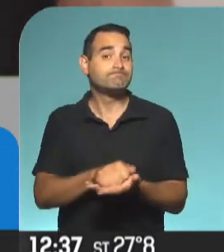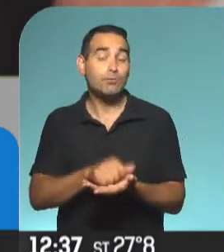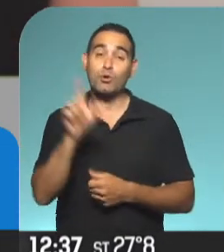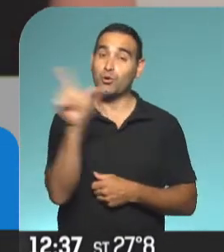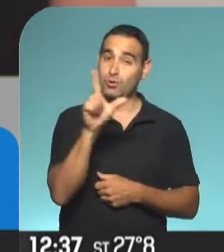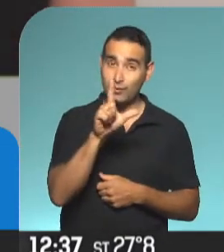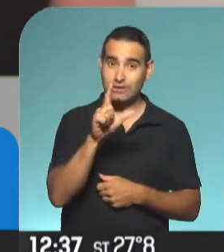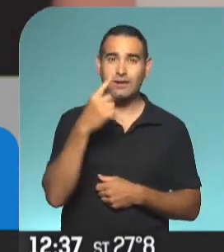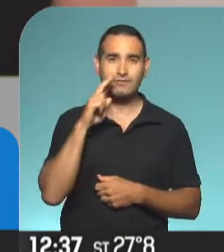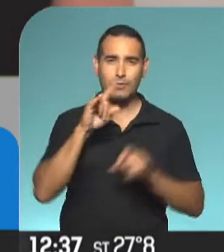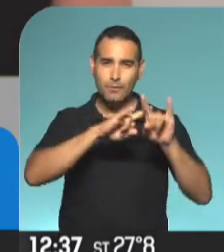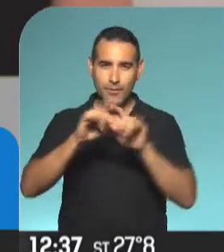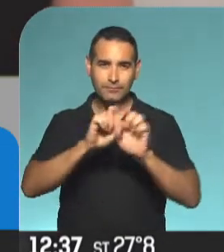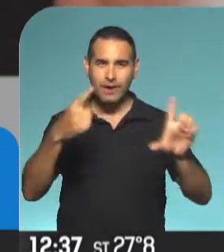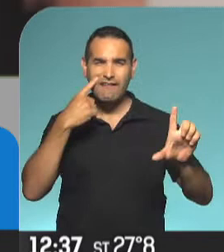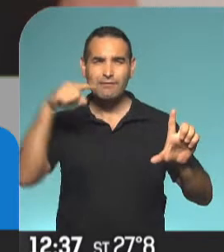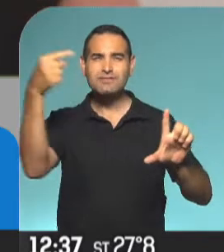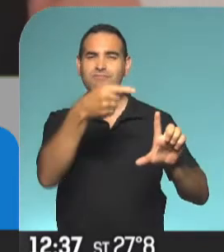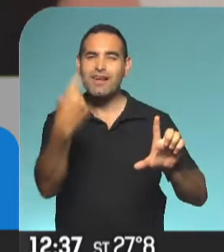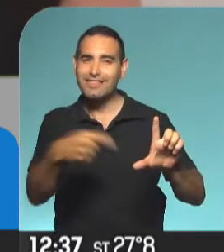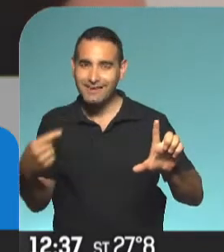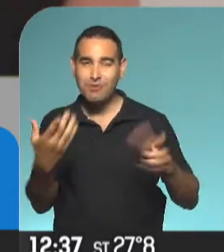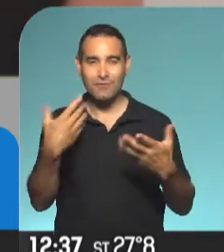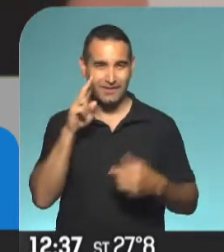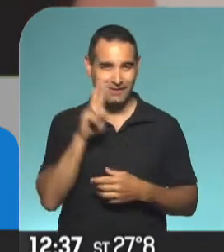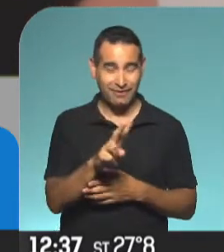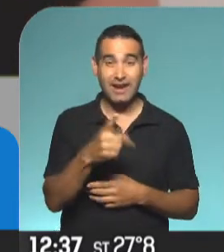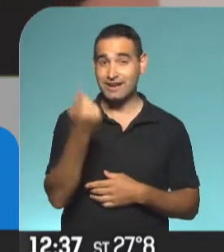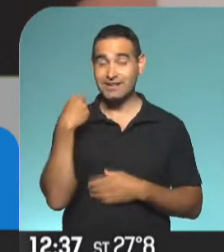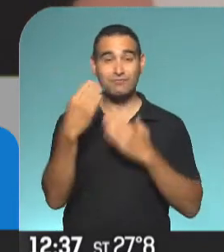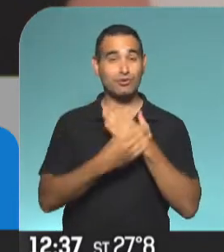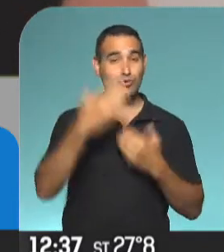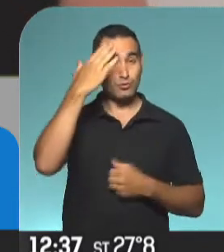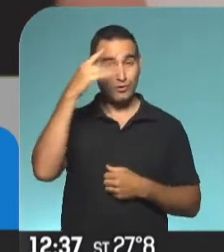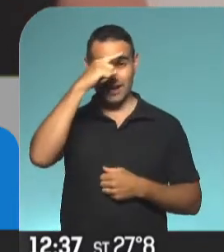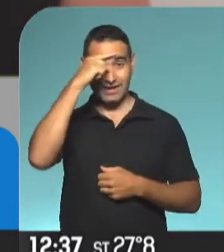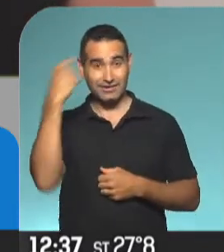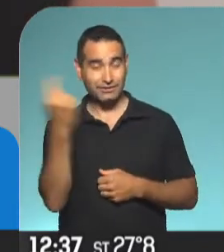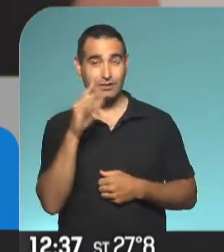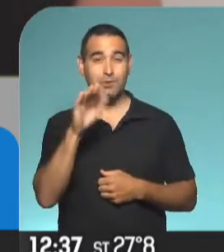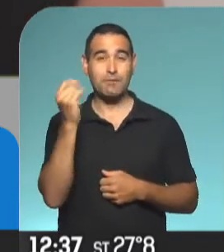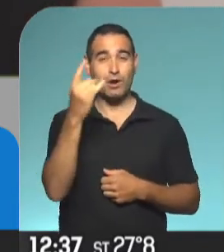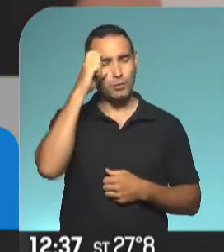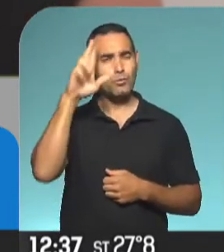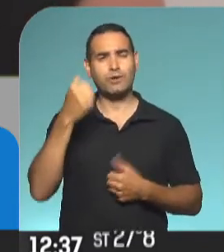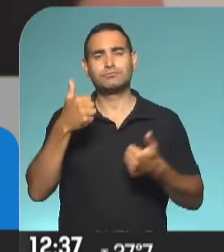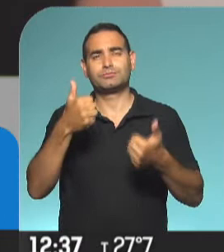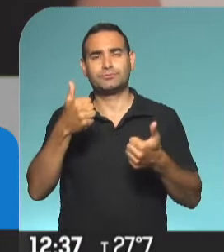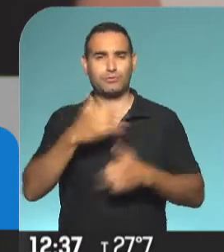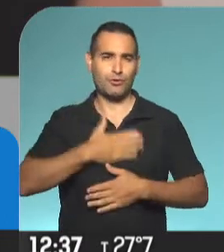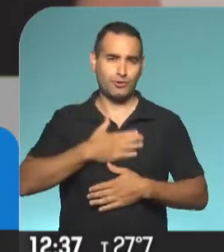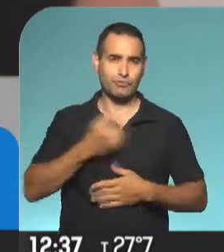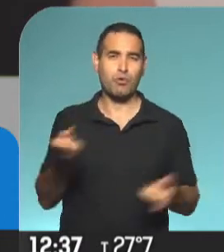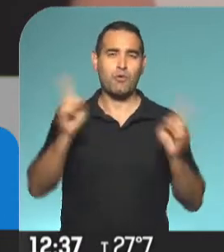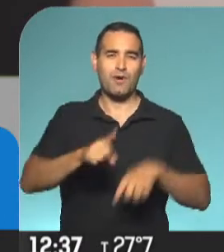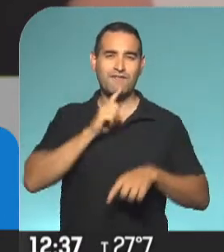lunes para ver qué es lo que se viene la semana próxima. Así, ayer, el Ministro de Cultura de la Nación, Tristan Bauer, celebraba la vuelta de